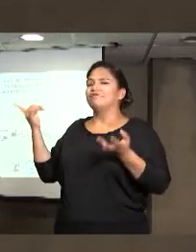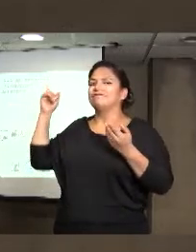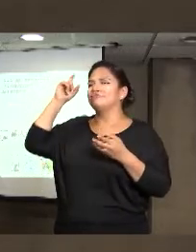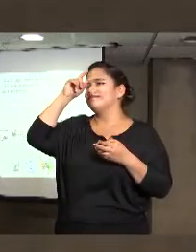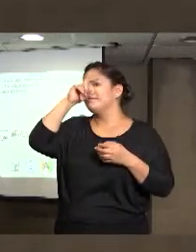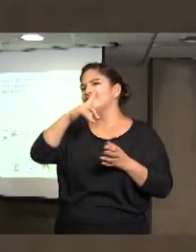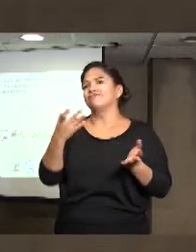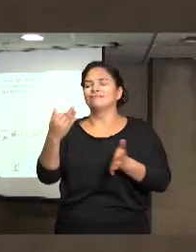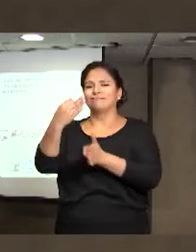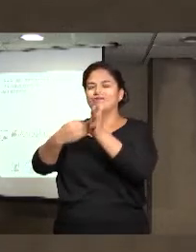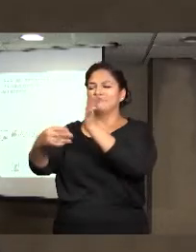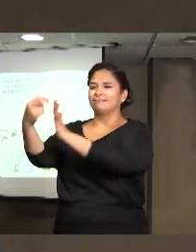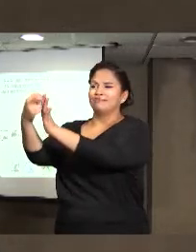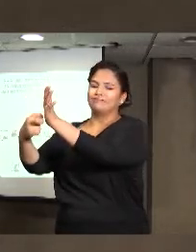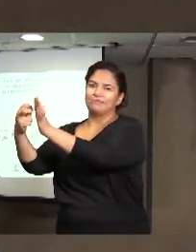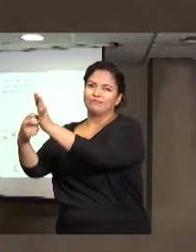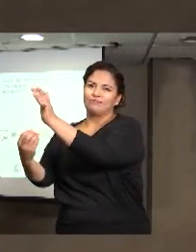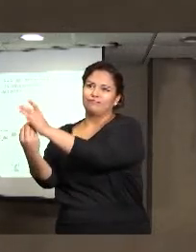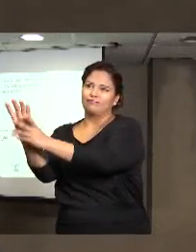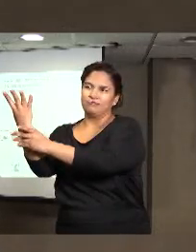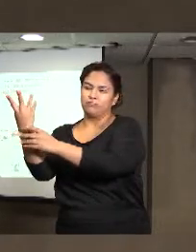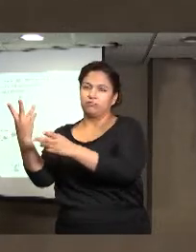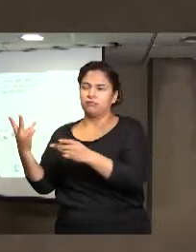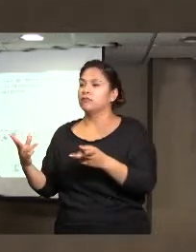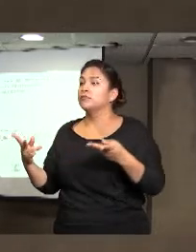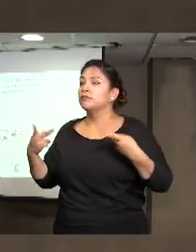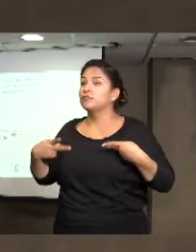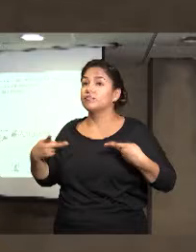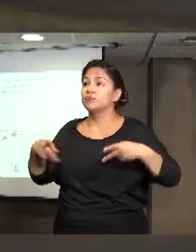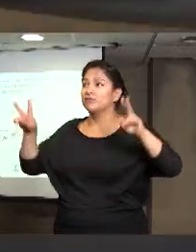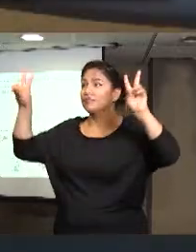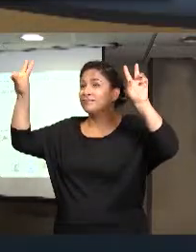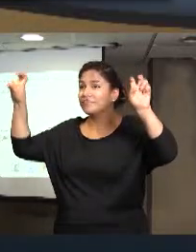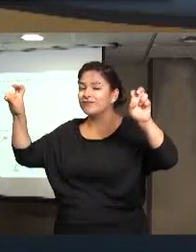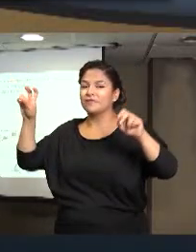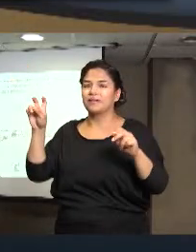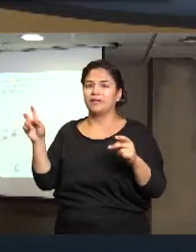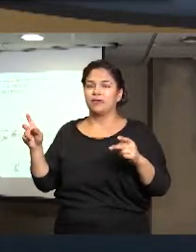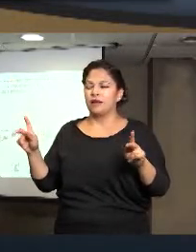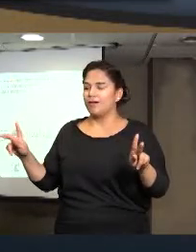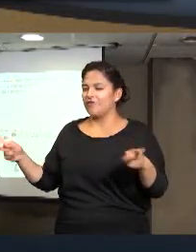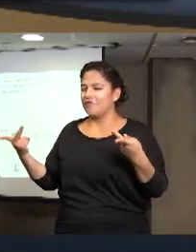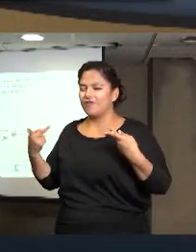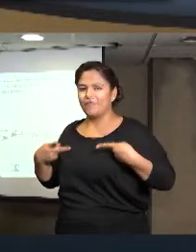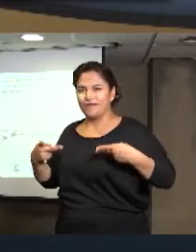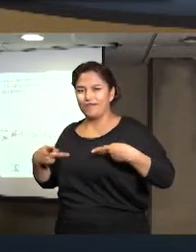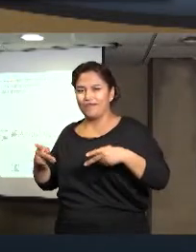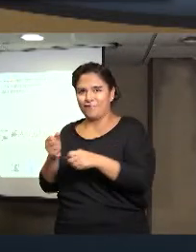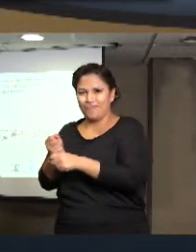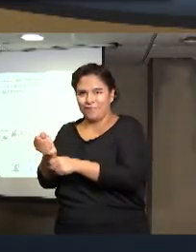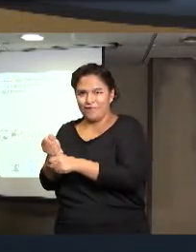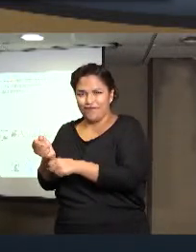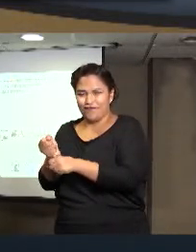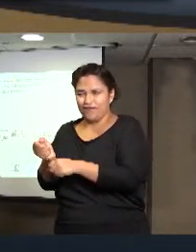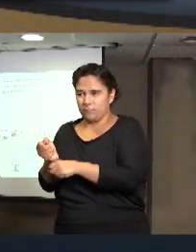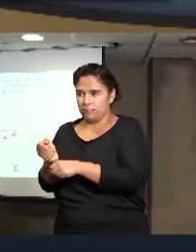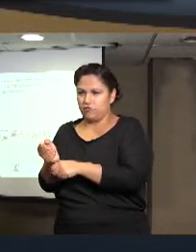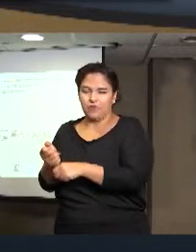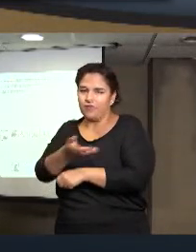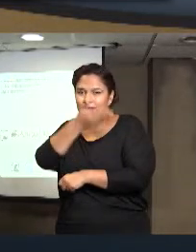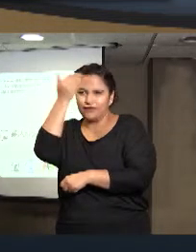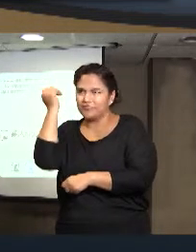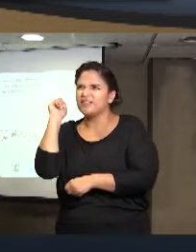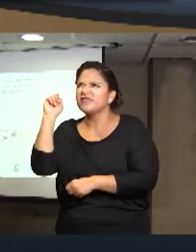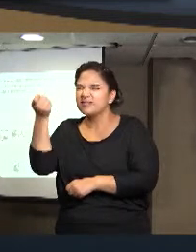reto es esto, no se entiende qué es la trata de personas. Otro de los retos es el cambio de la legislación constante. decir,